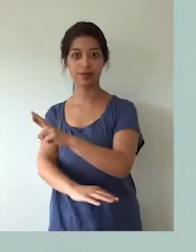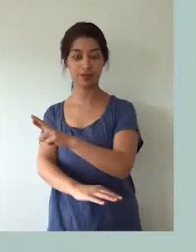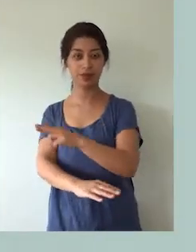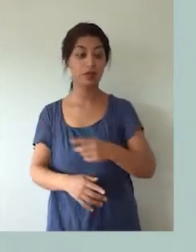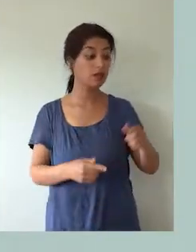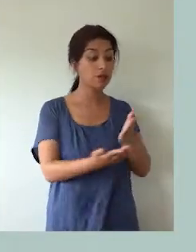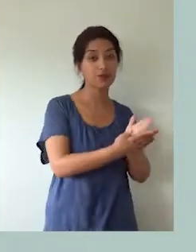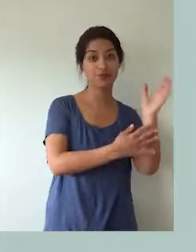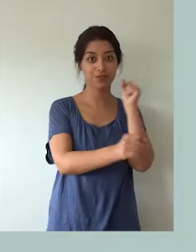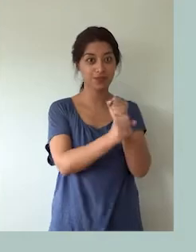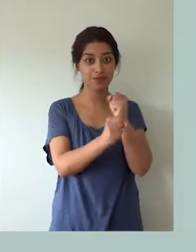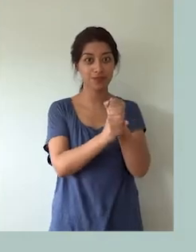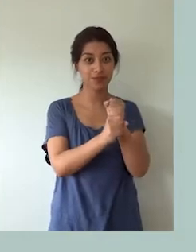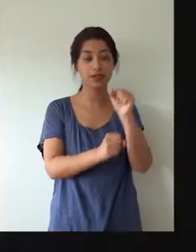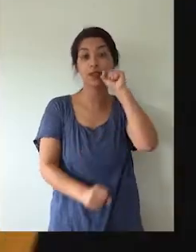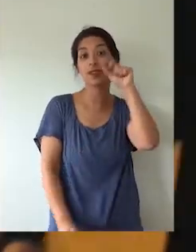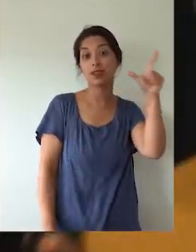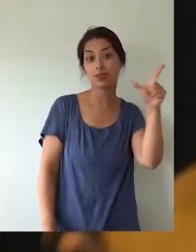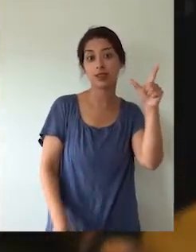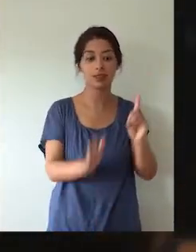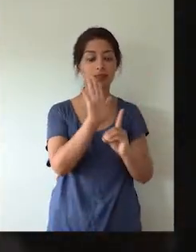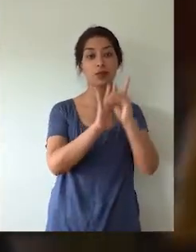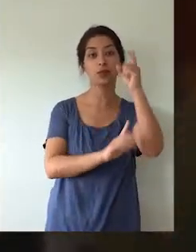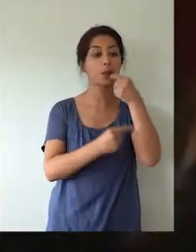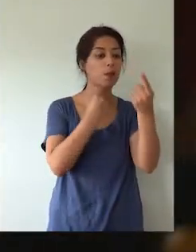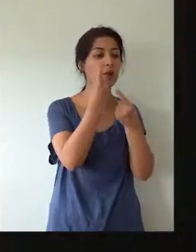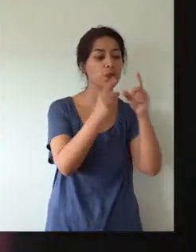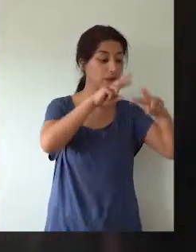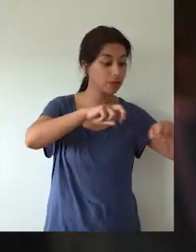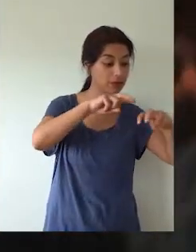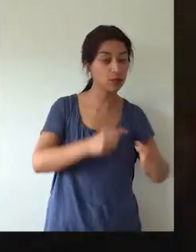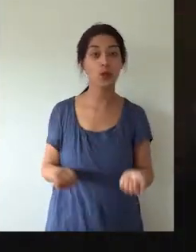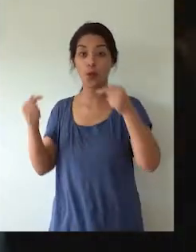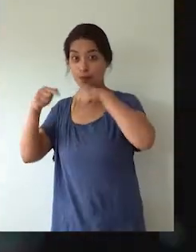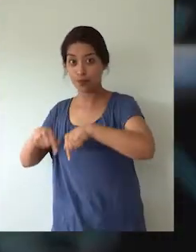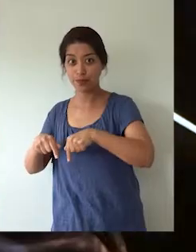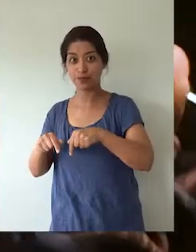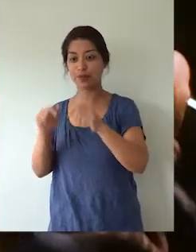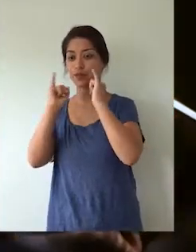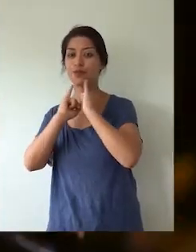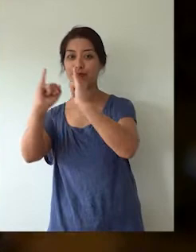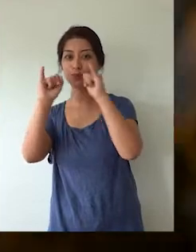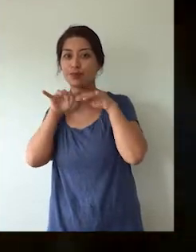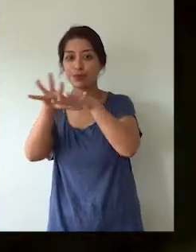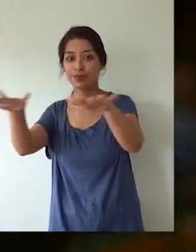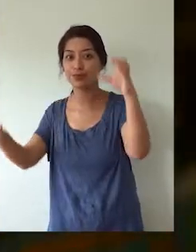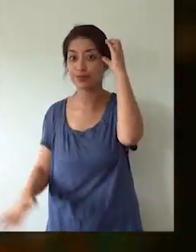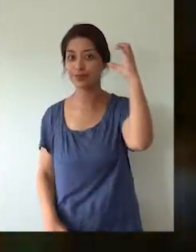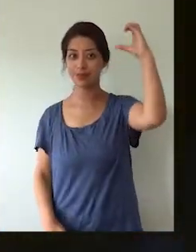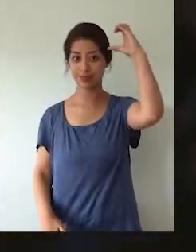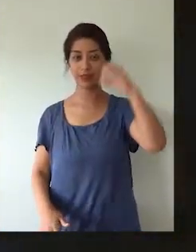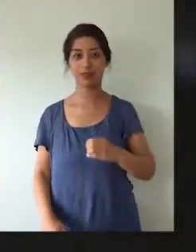en desarrollar una pregunta de investigación. Hoy día estamos en la etapa de comunicación de la ciencia. Buscamos que los niños,